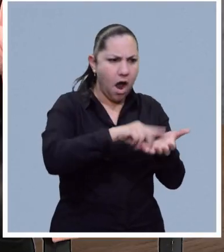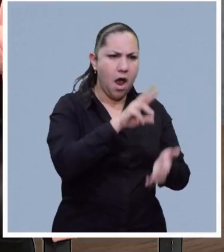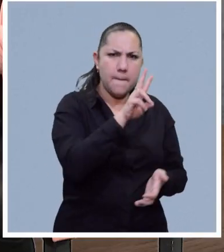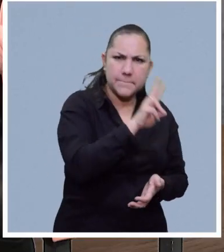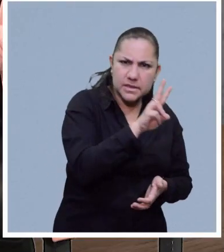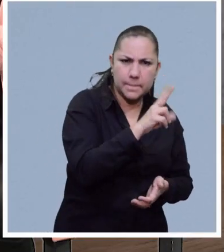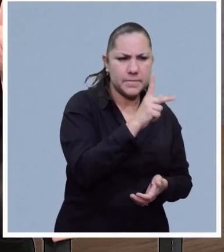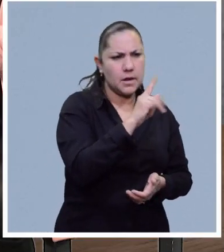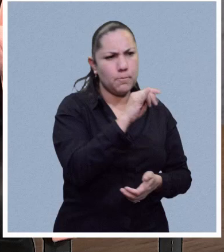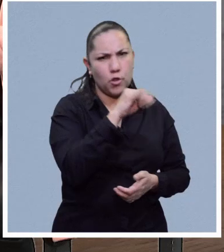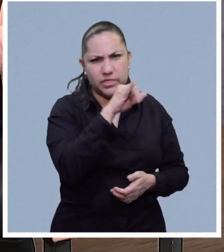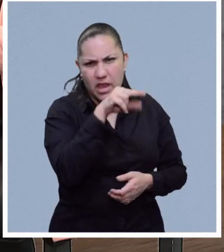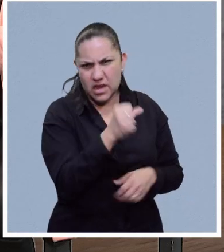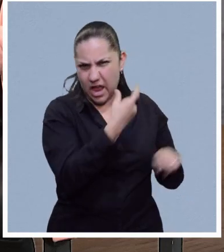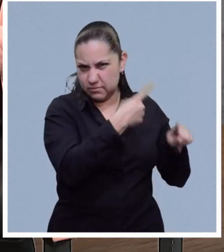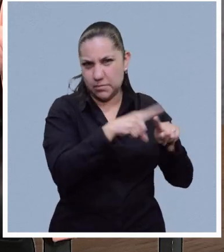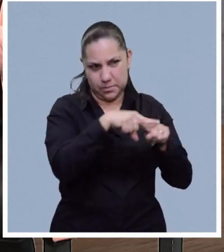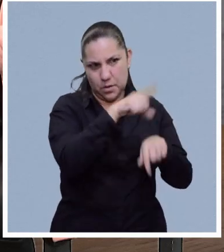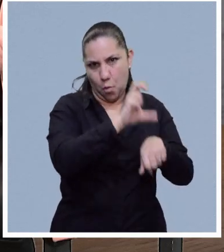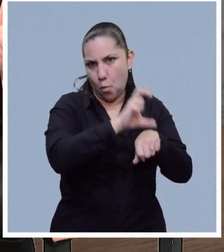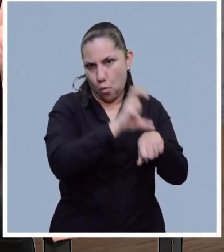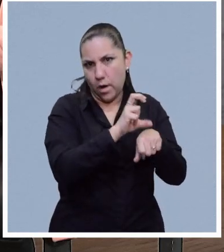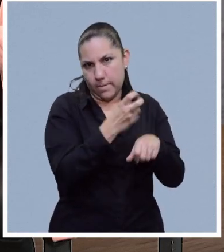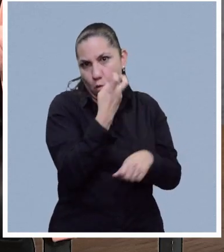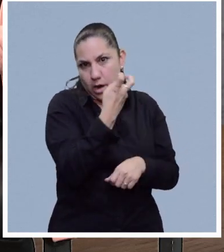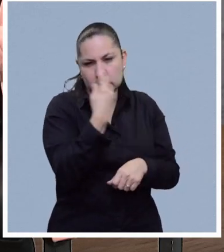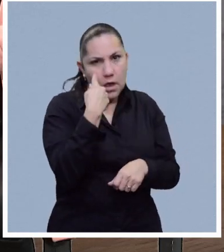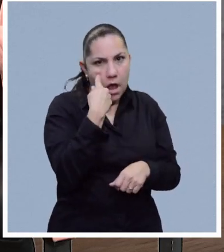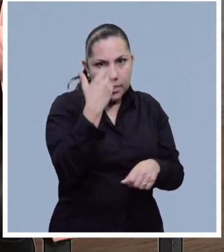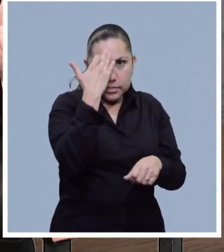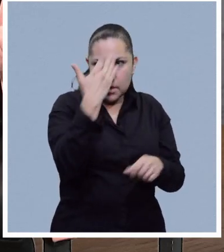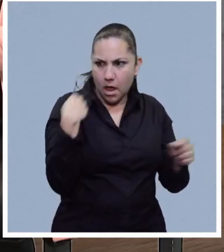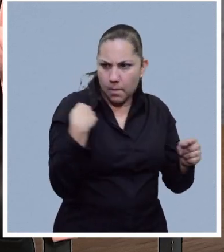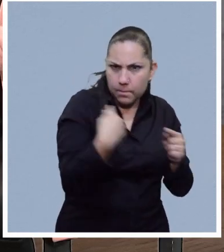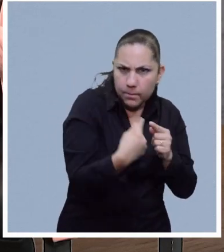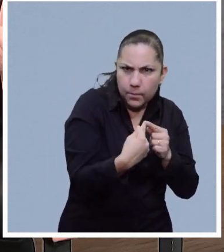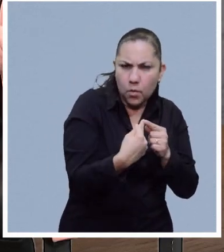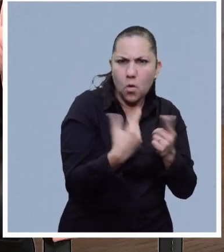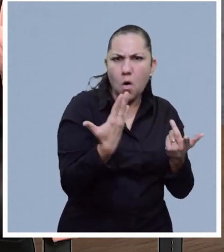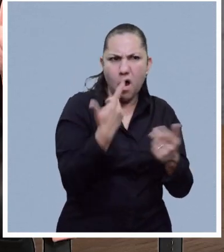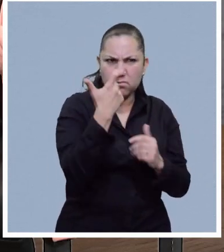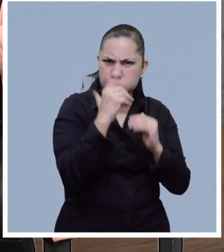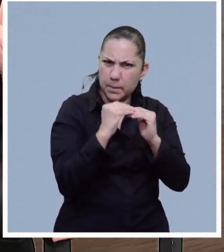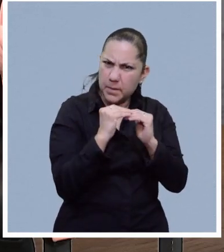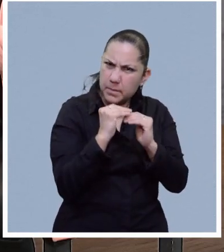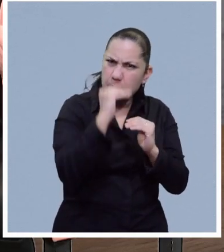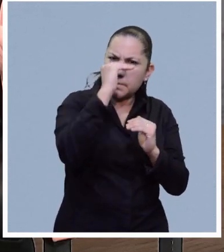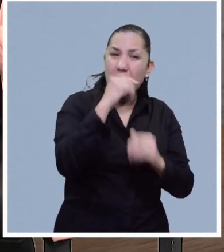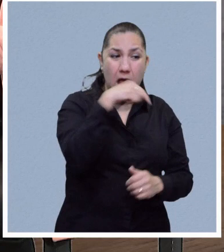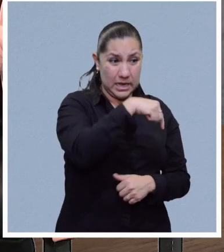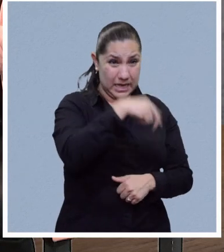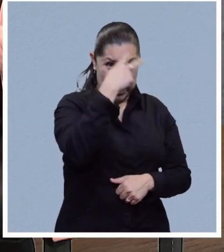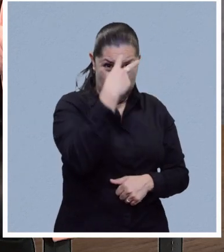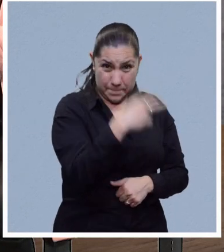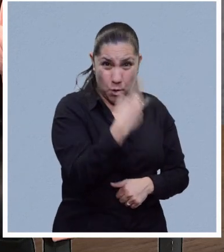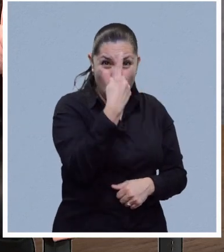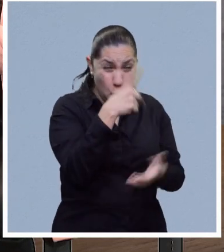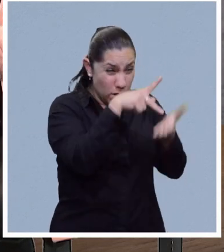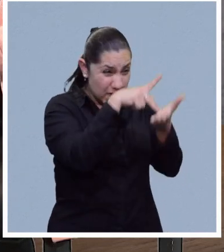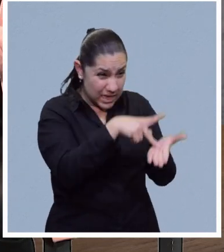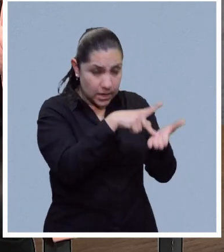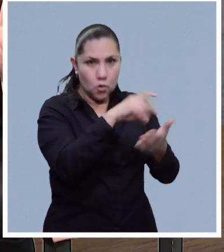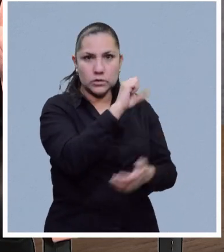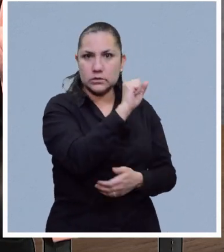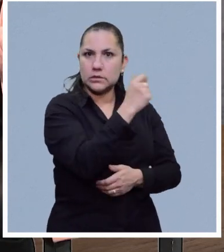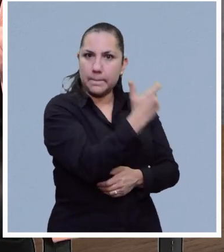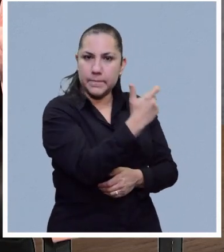proteína, que es el huevo. En las últimas semanas hemos visto un aumento de precio muy considerable, ya que en México está llegando hasta 60